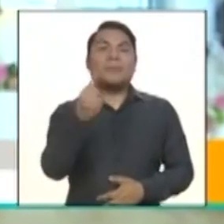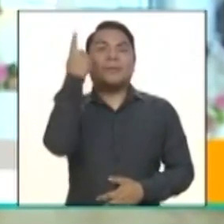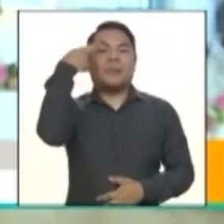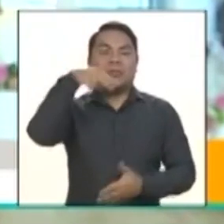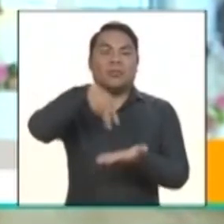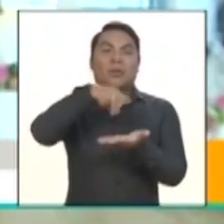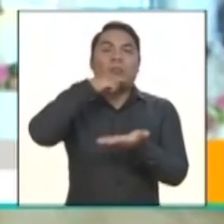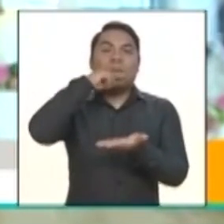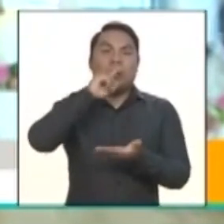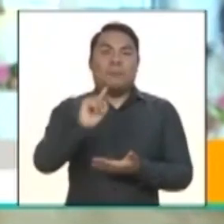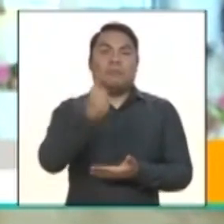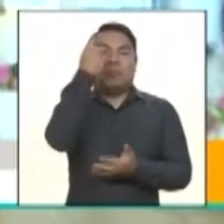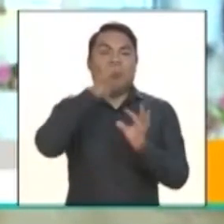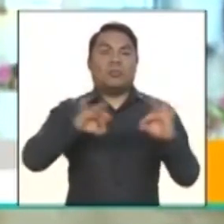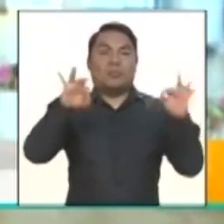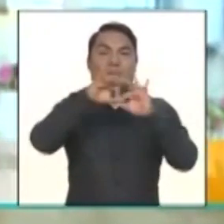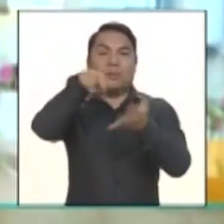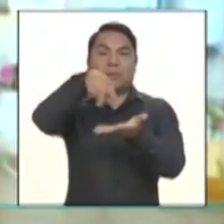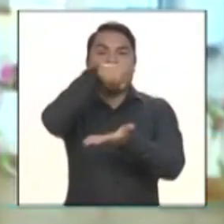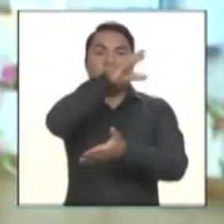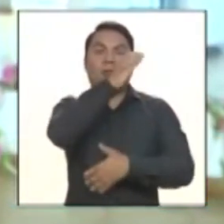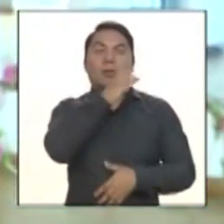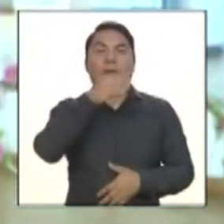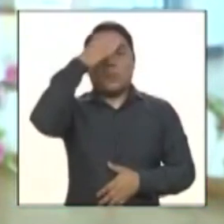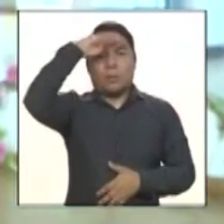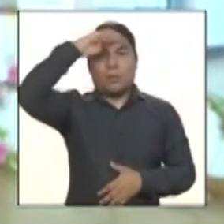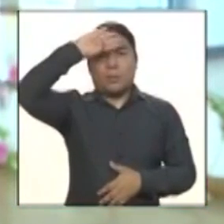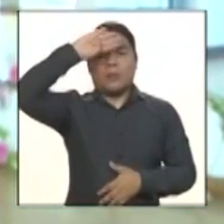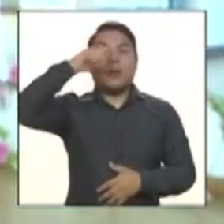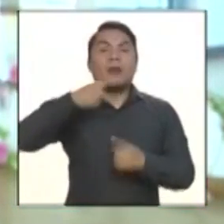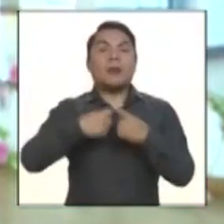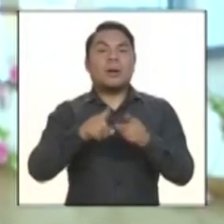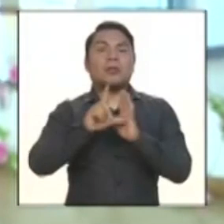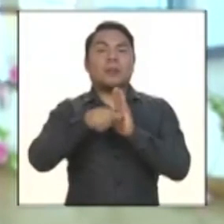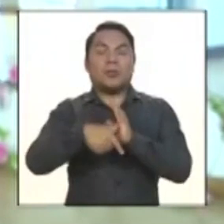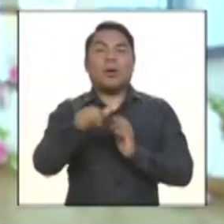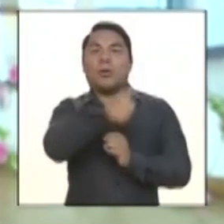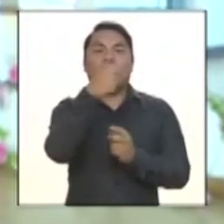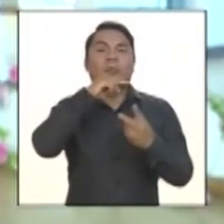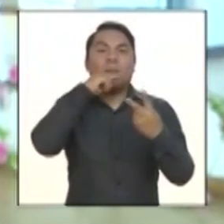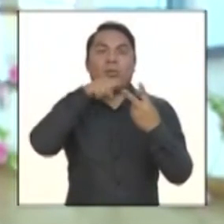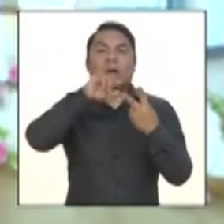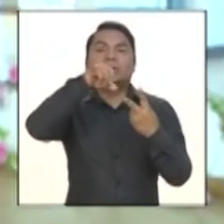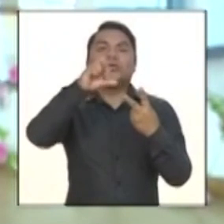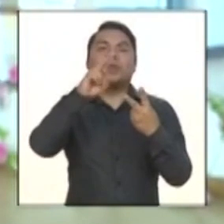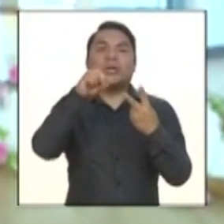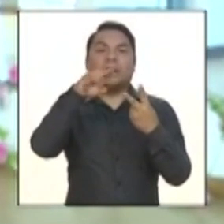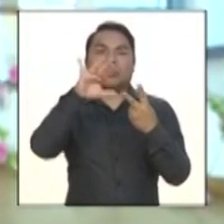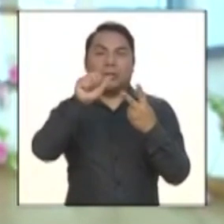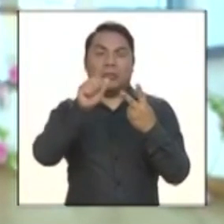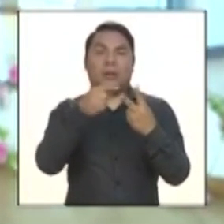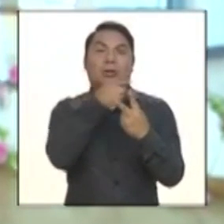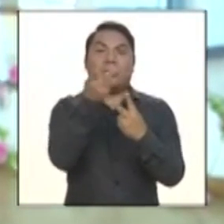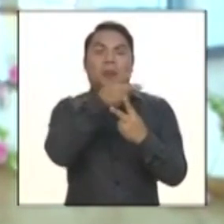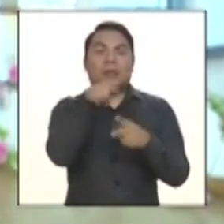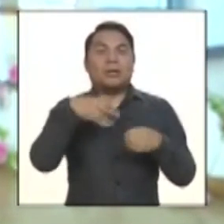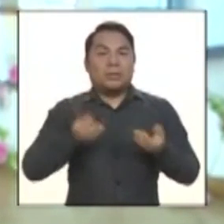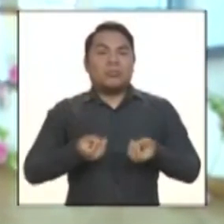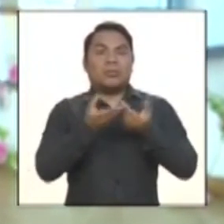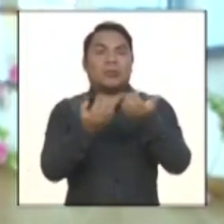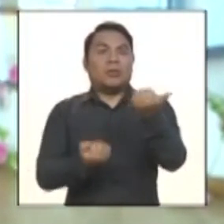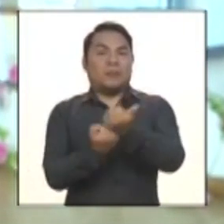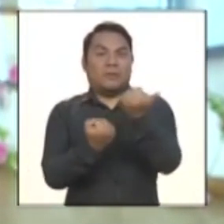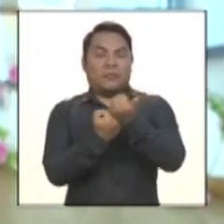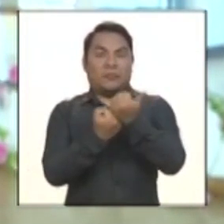Alicia Alonso, la primera bailarina de Cuba, y con la psicóloga social Georgina Fariñas. Es una iniciativa que ha recibido el aporte de